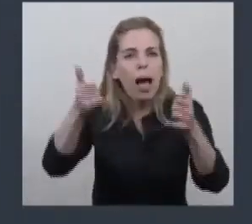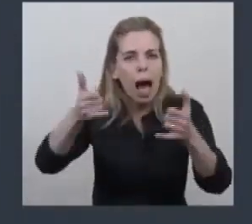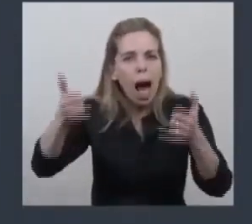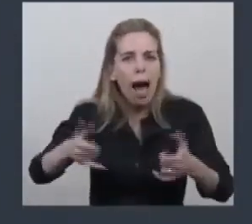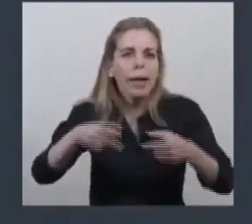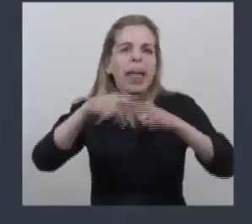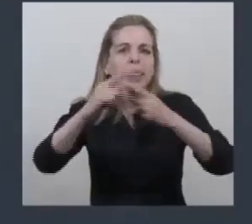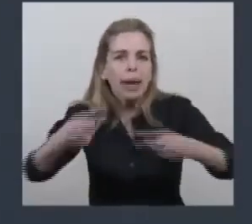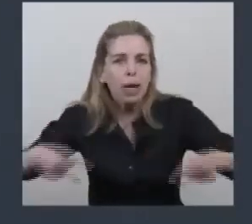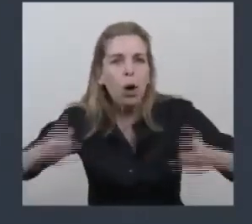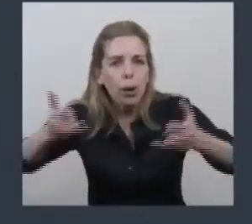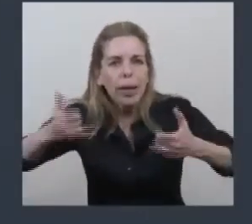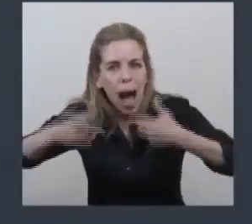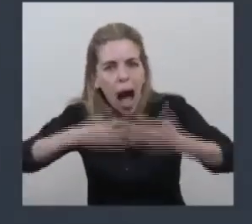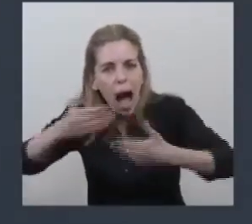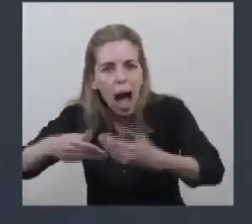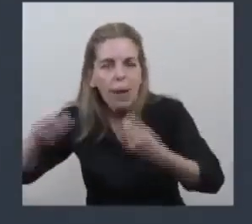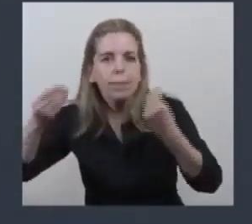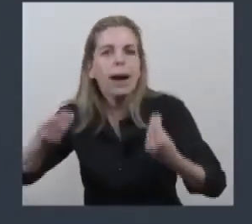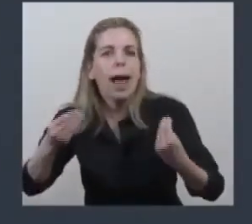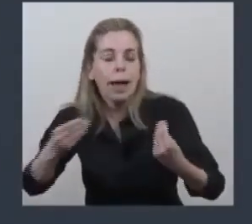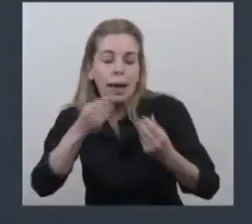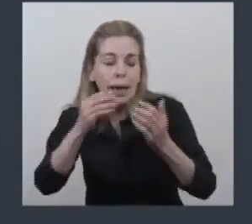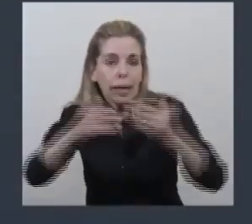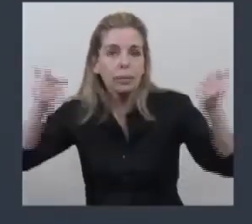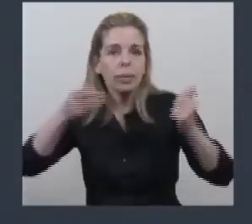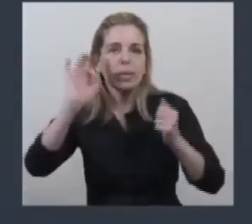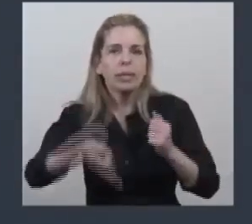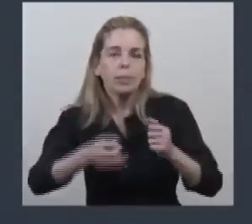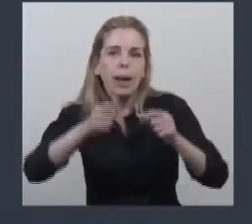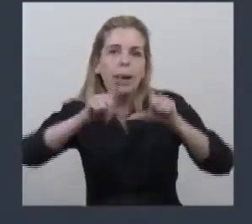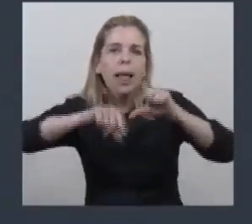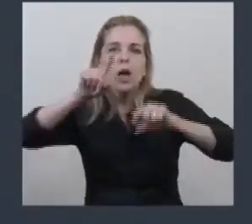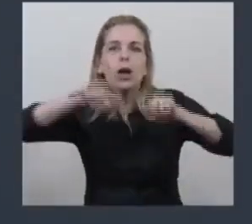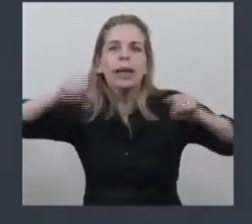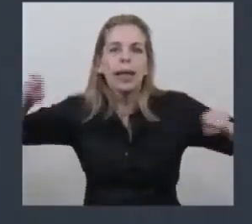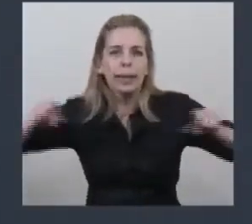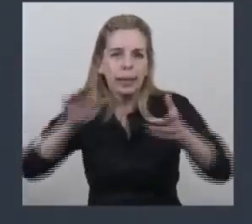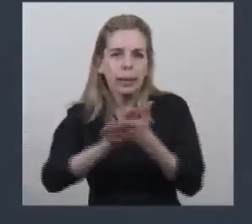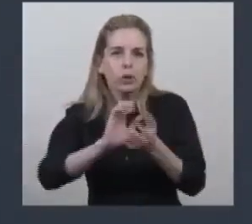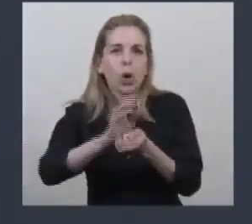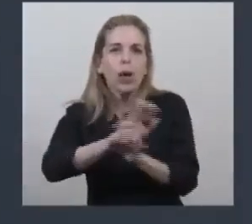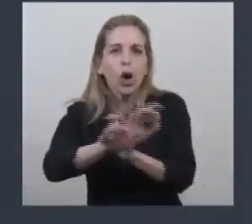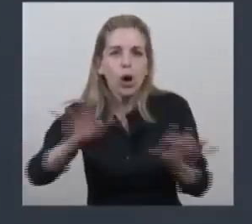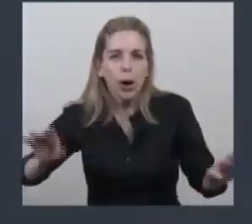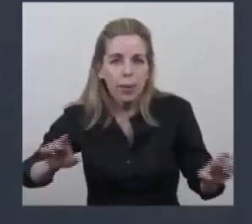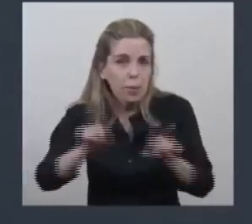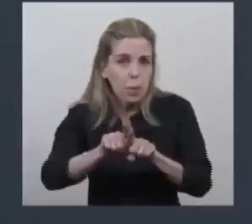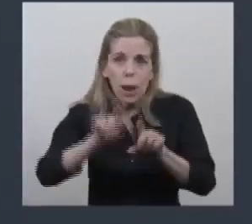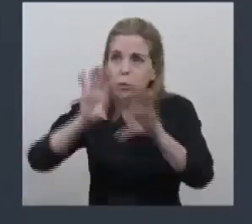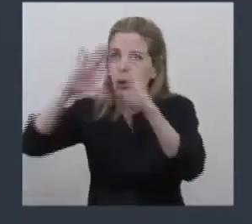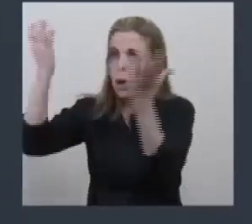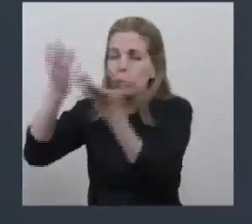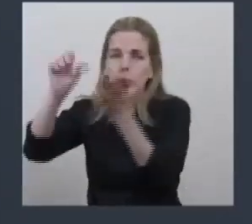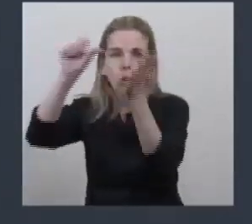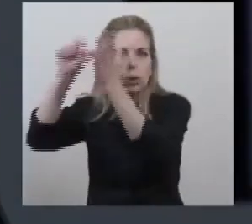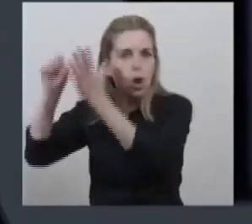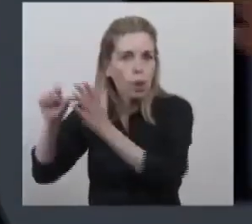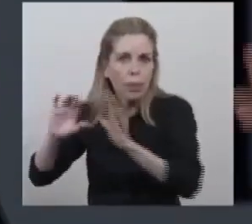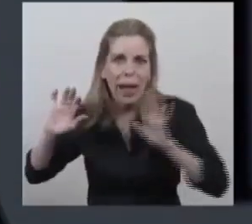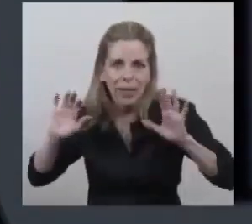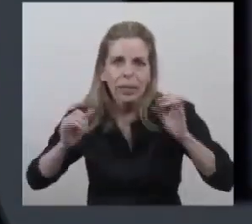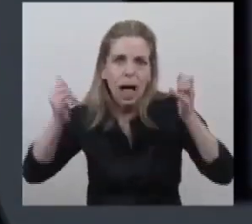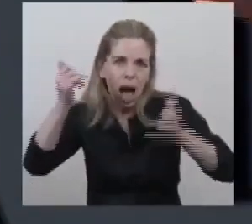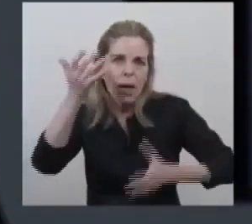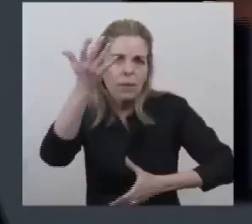para que más rápidamente podamos conocer las estadísticas de la pandemia. Pasó en todo el mundo, pasó en todo el mundo. La